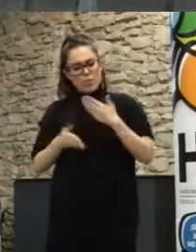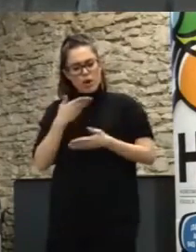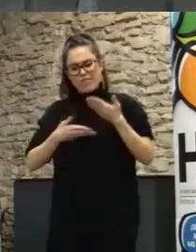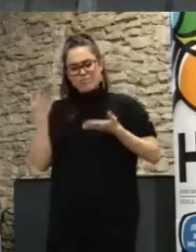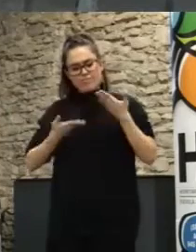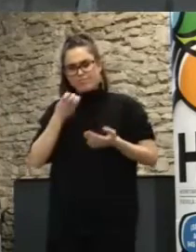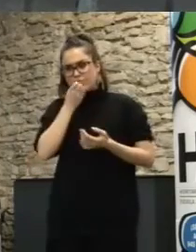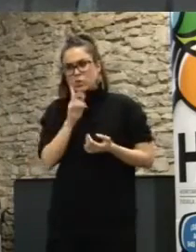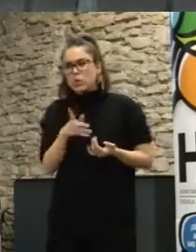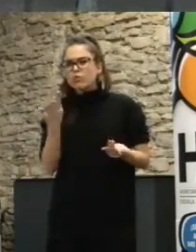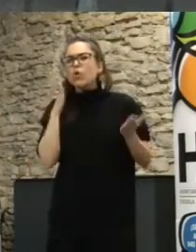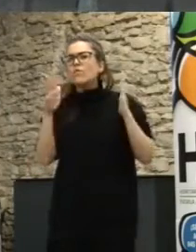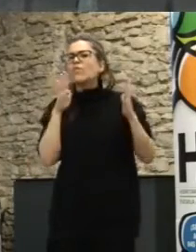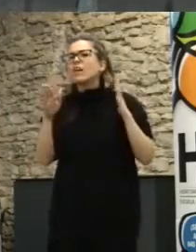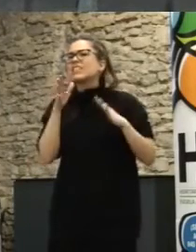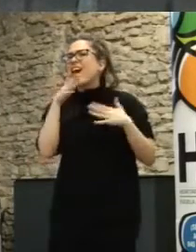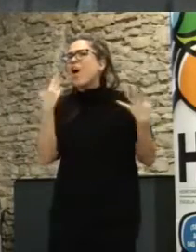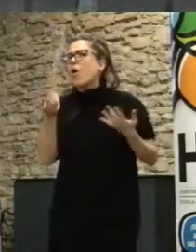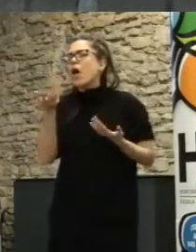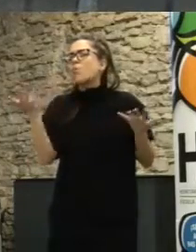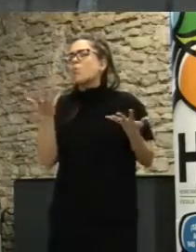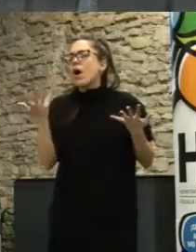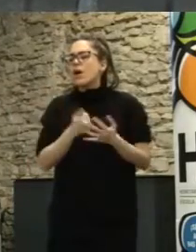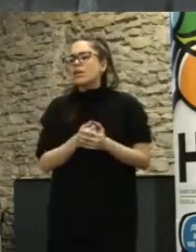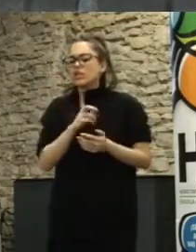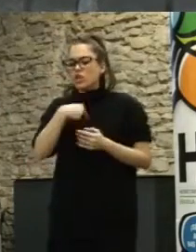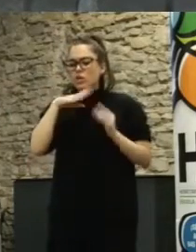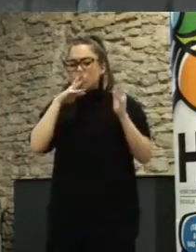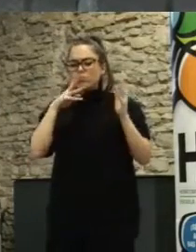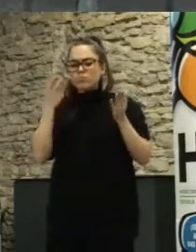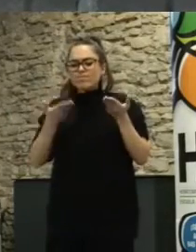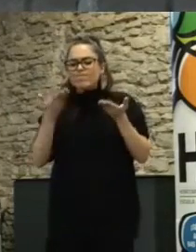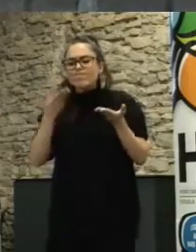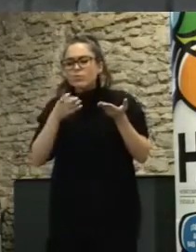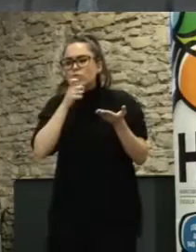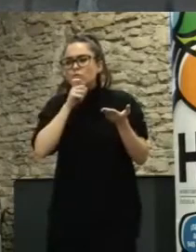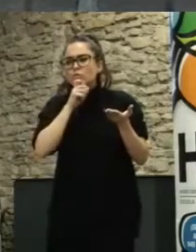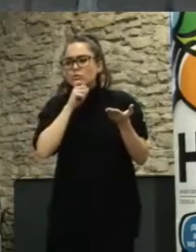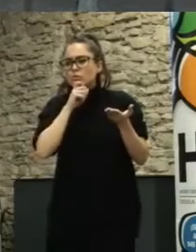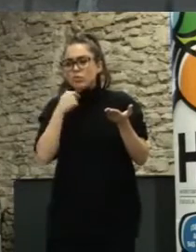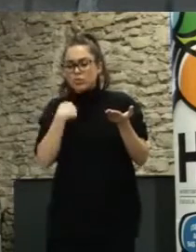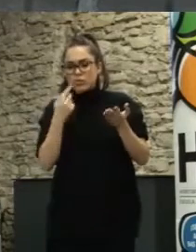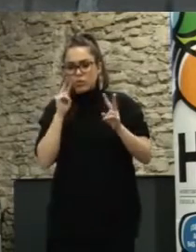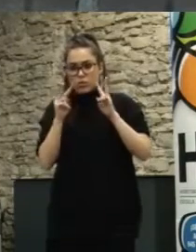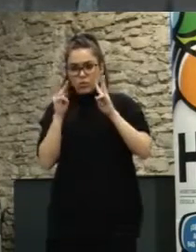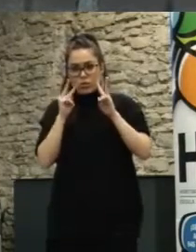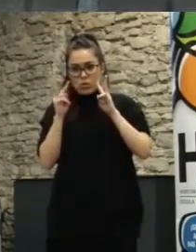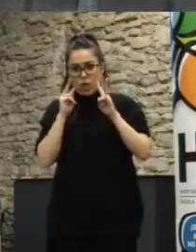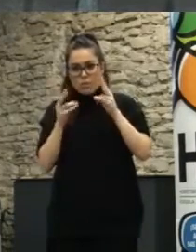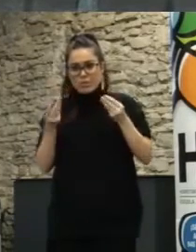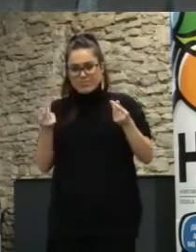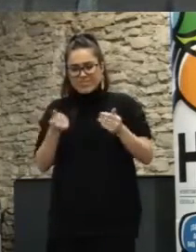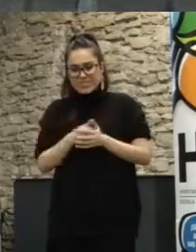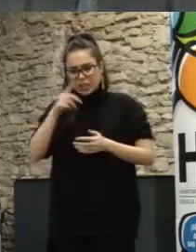cómo estamos en medir esos procesos que se están haciendo muchos pero yo lo que creo es que no sé si estamos llegando a